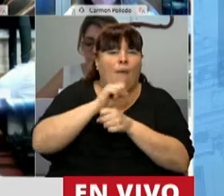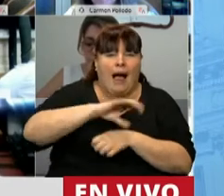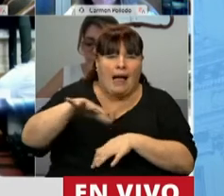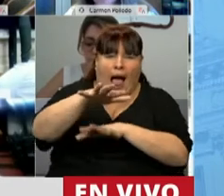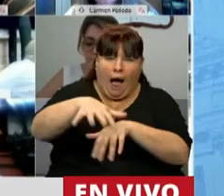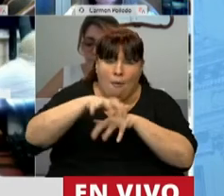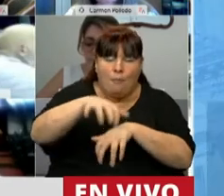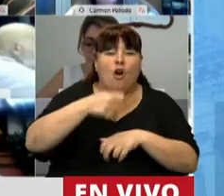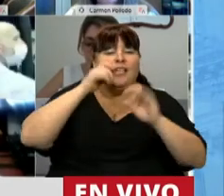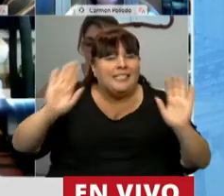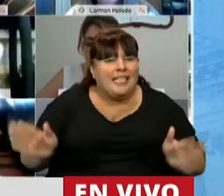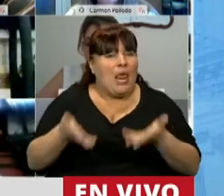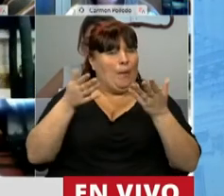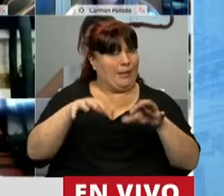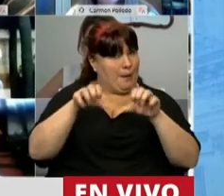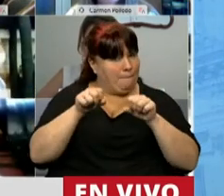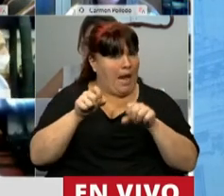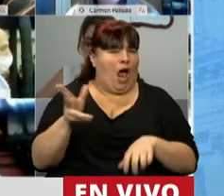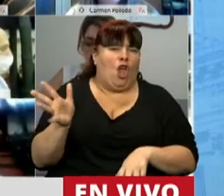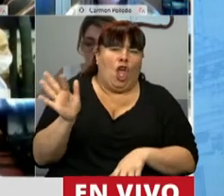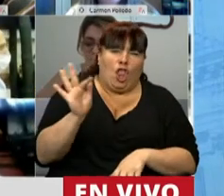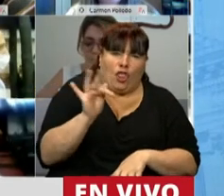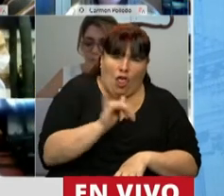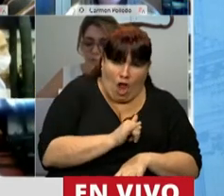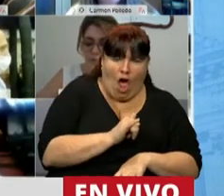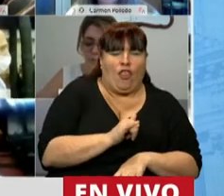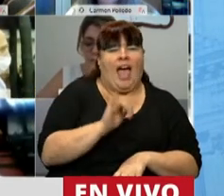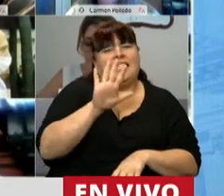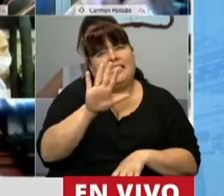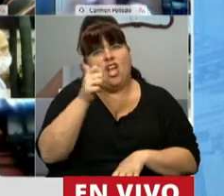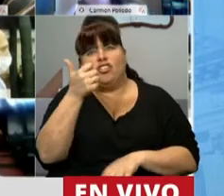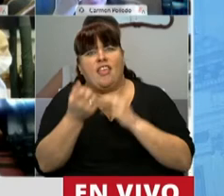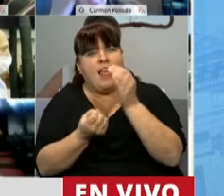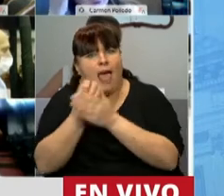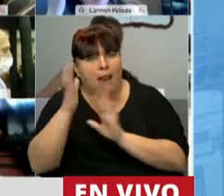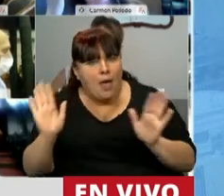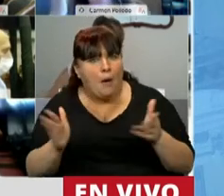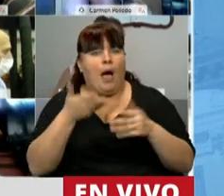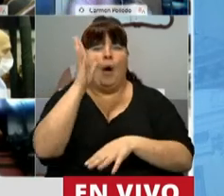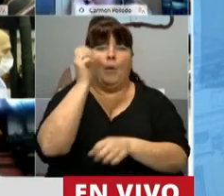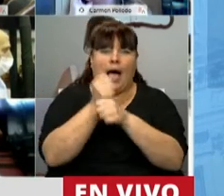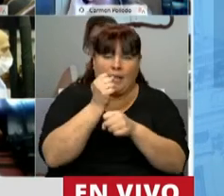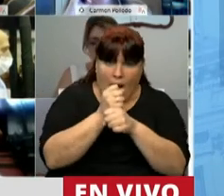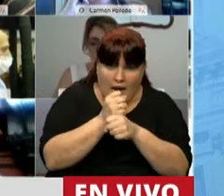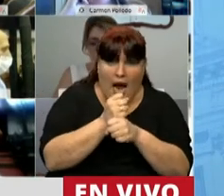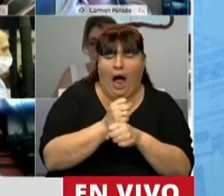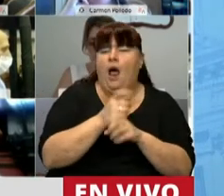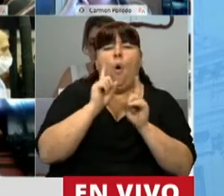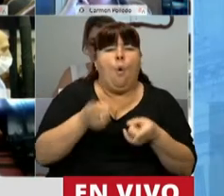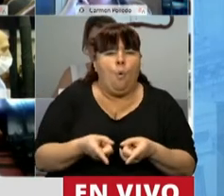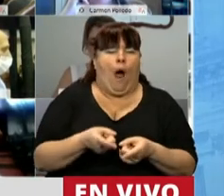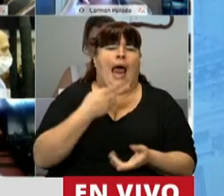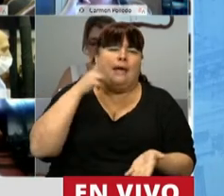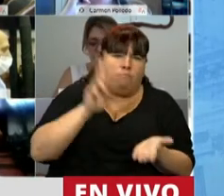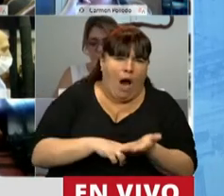agropecuario cuando se levanta todos los días a las 5 o 6 de la mañana y va a trabajar, más allá de que le